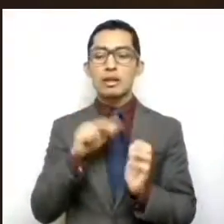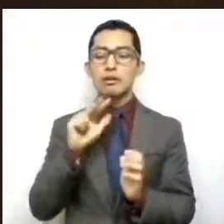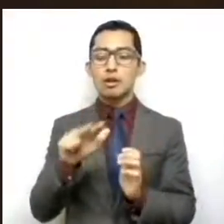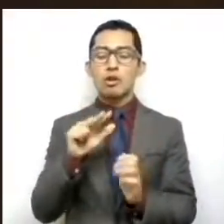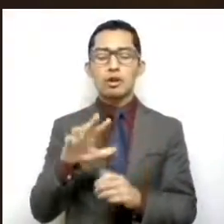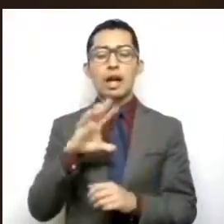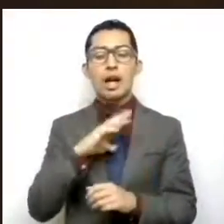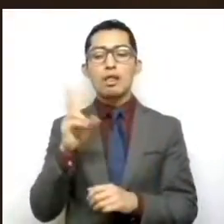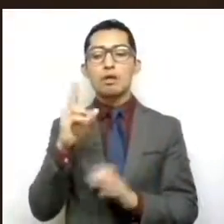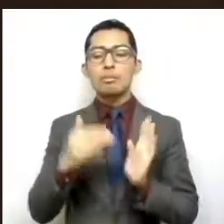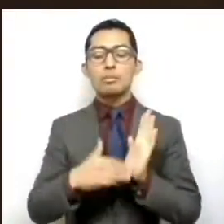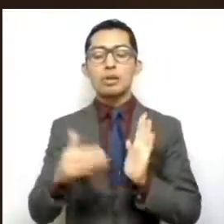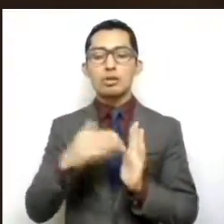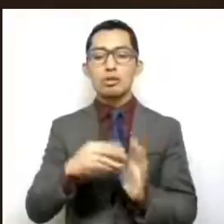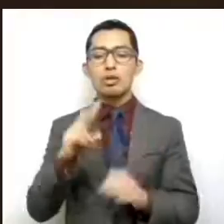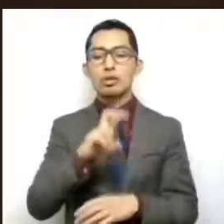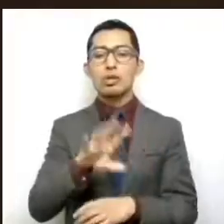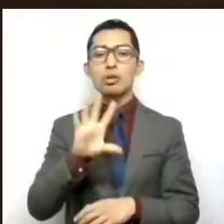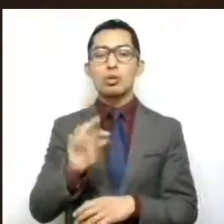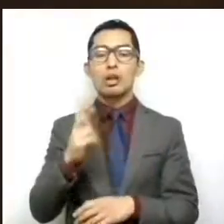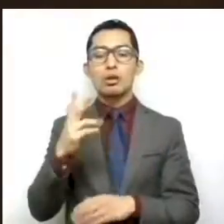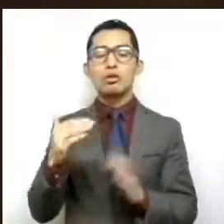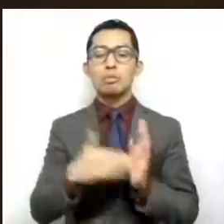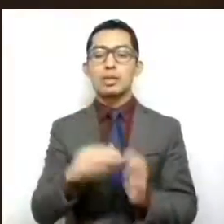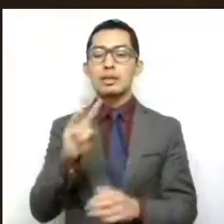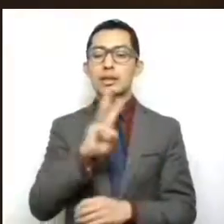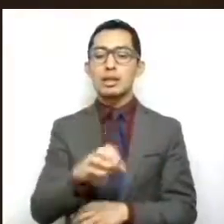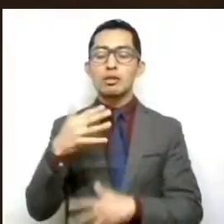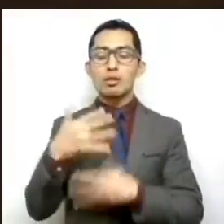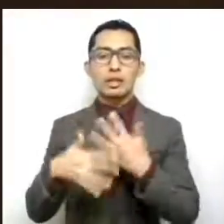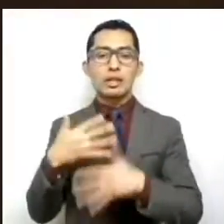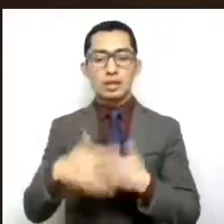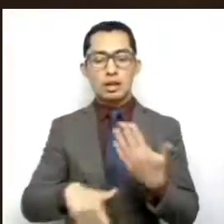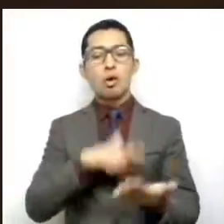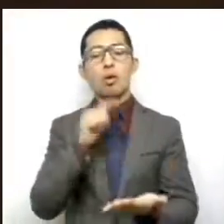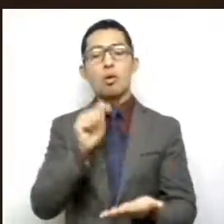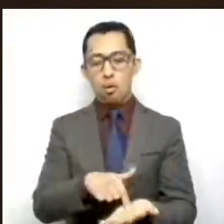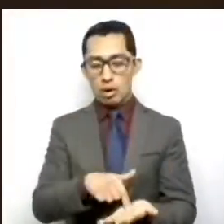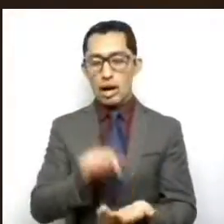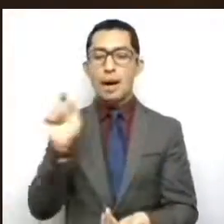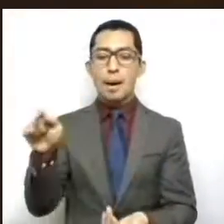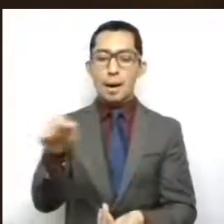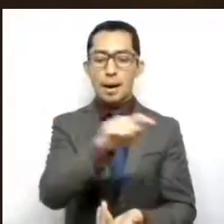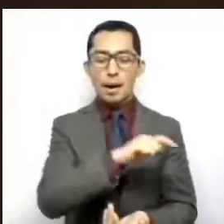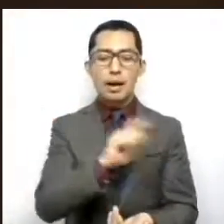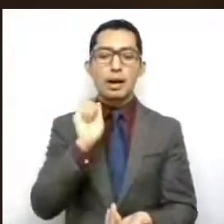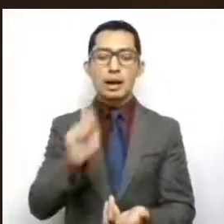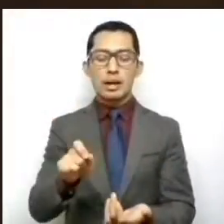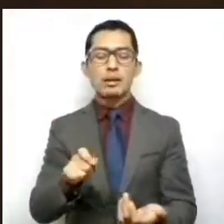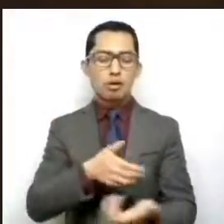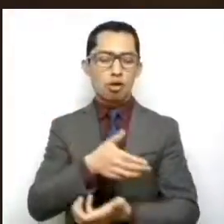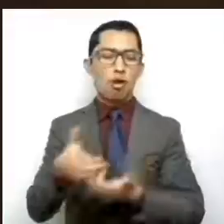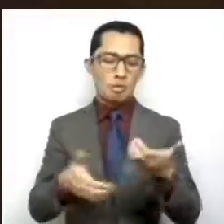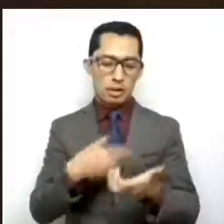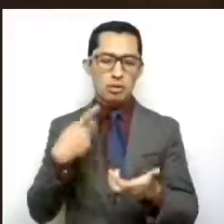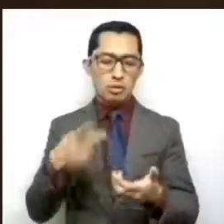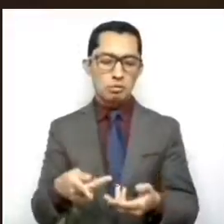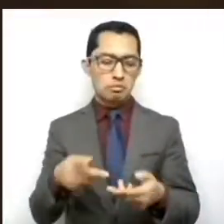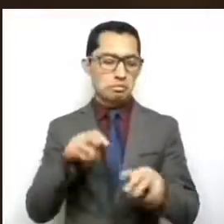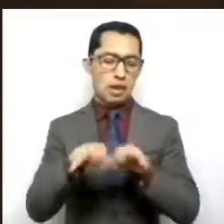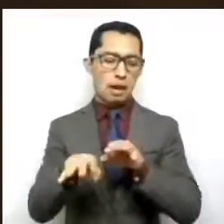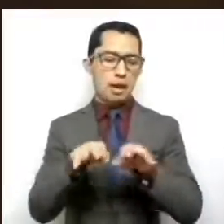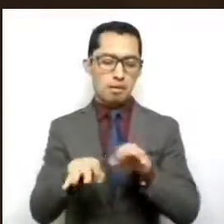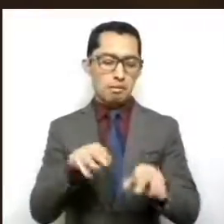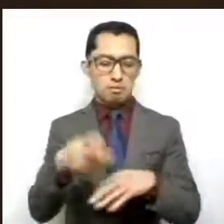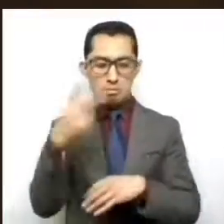millones 248 mil 315 establecimientos dedicados al comercio en México, siendo sus